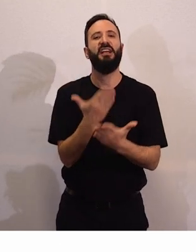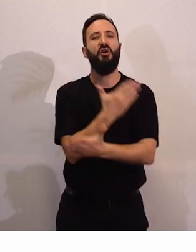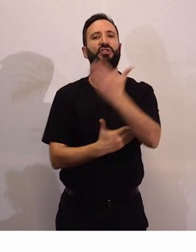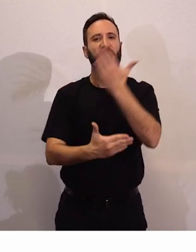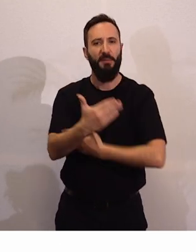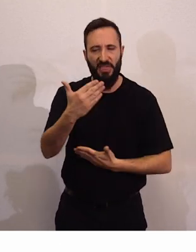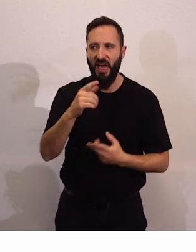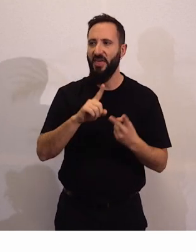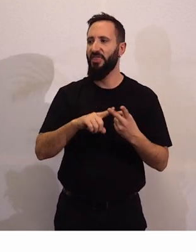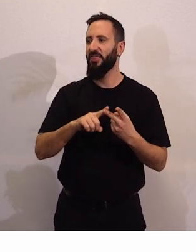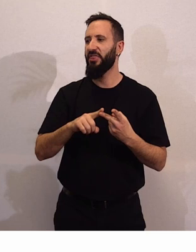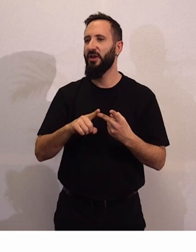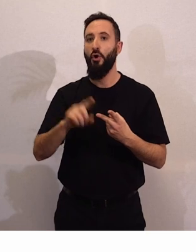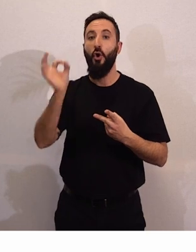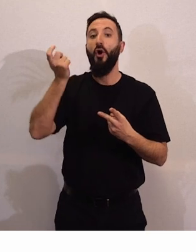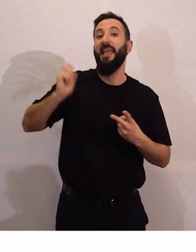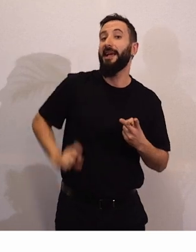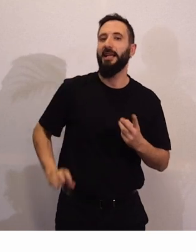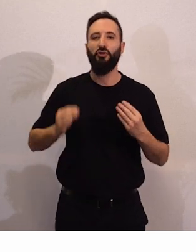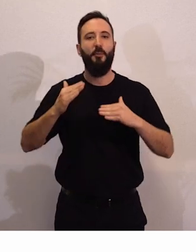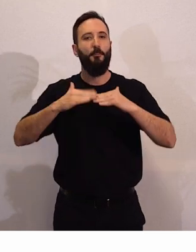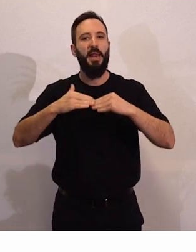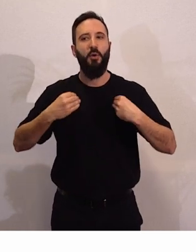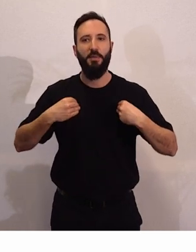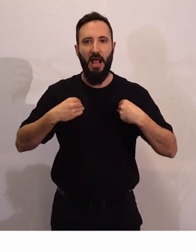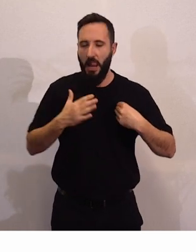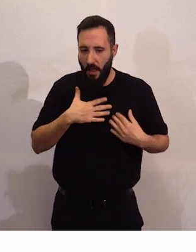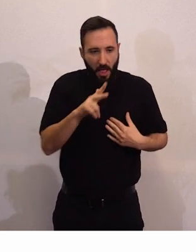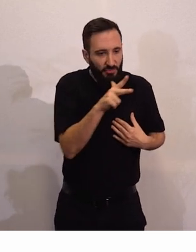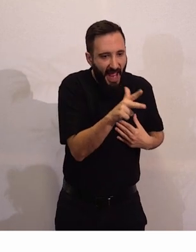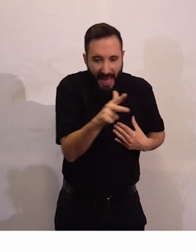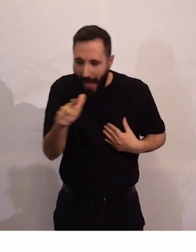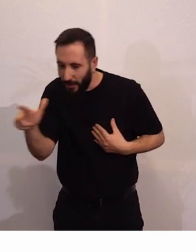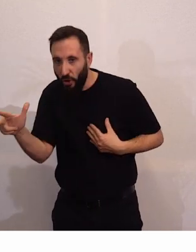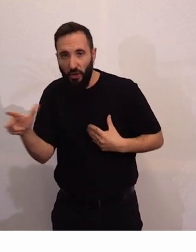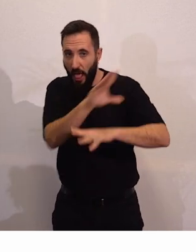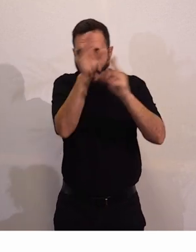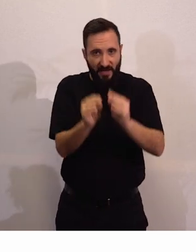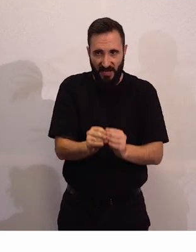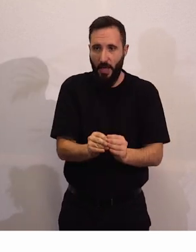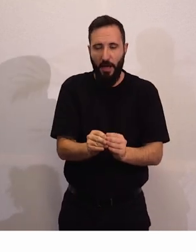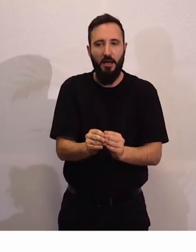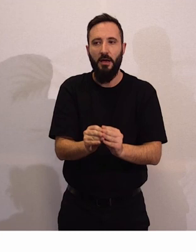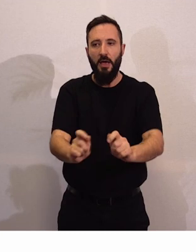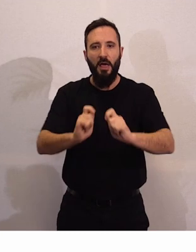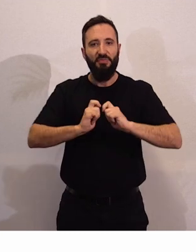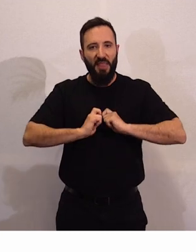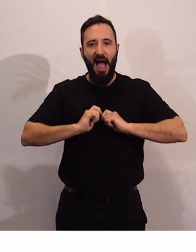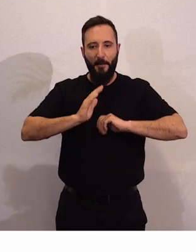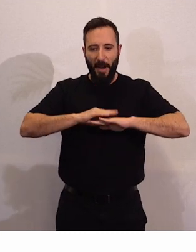el ingreso mínimo vital de derechos en definitiva pues consigamos